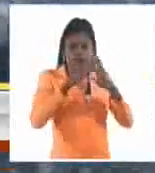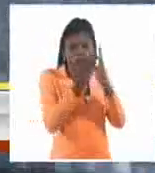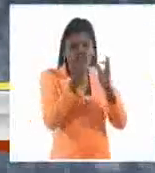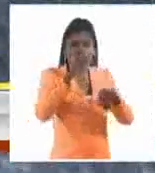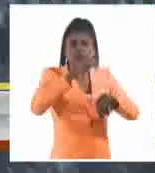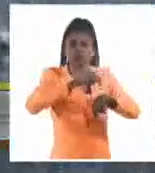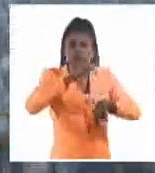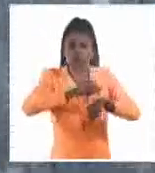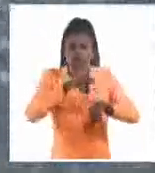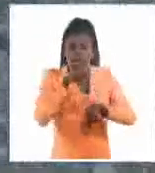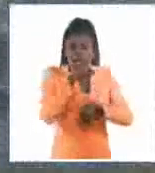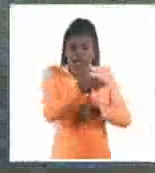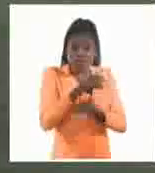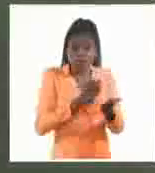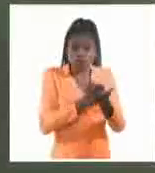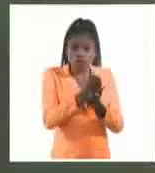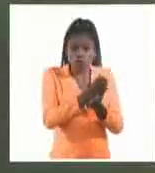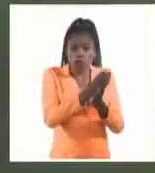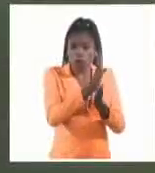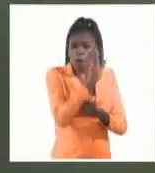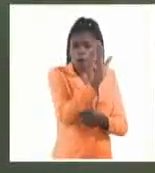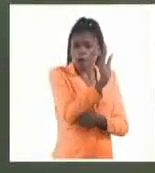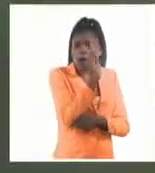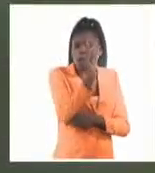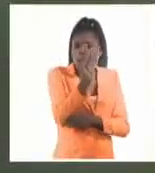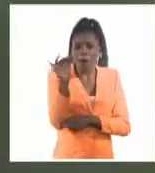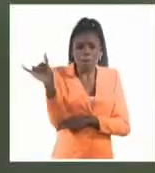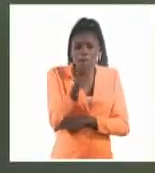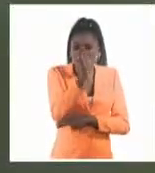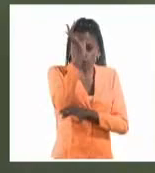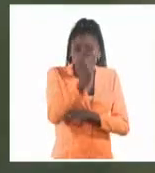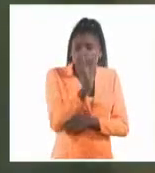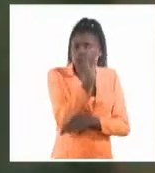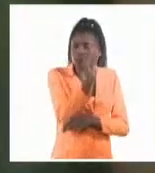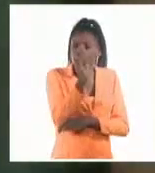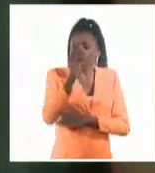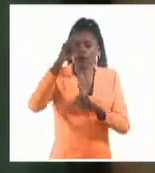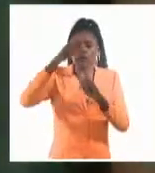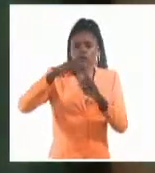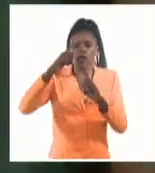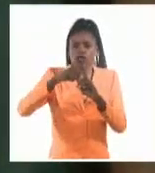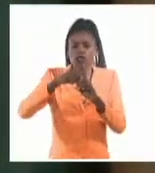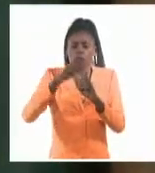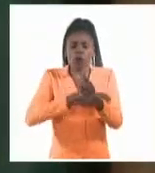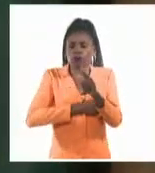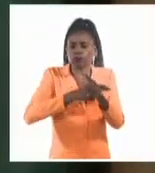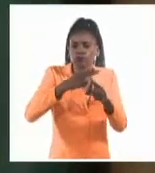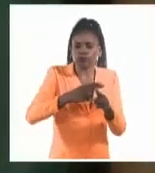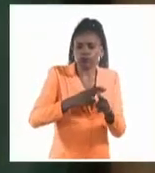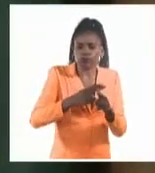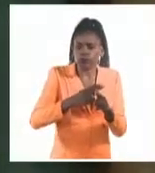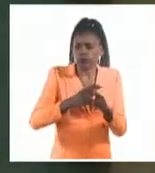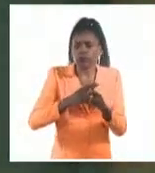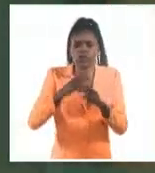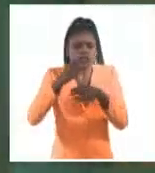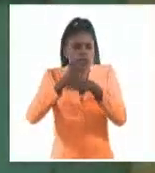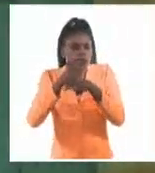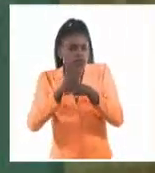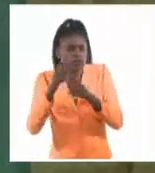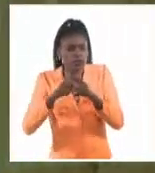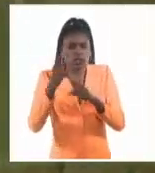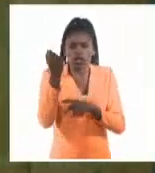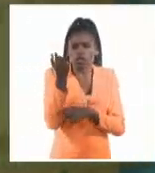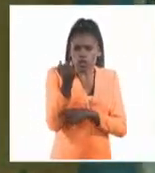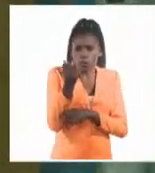Aquí permanecen acomodados, como él los dejó, textos de filosofía, historia, física, economía, que